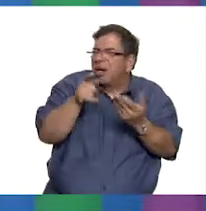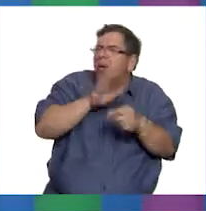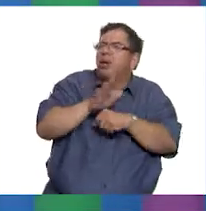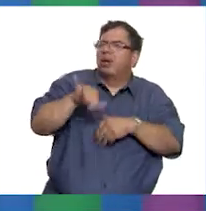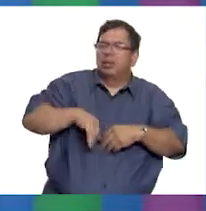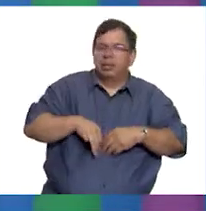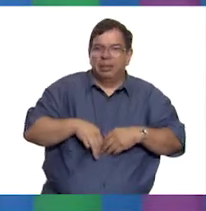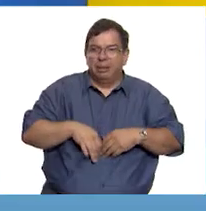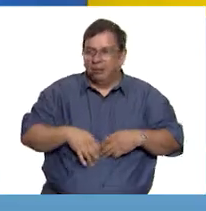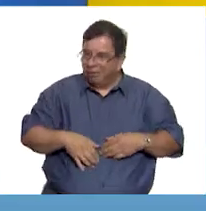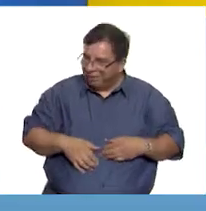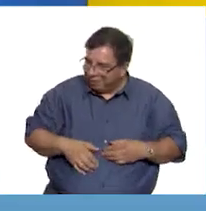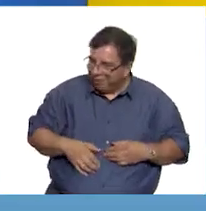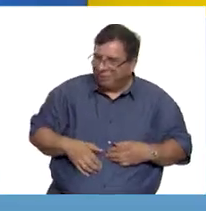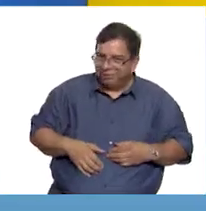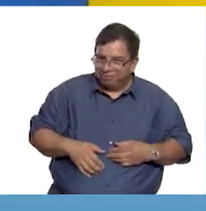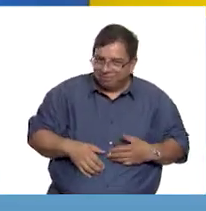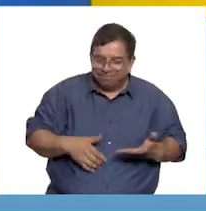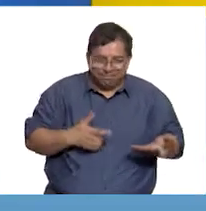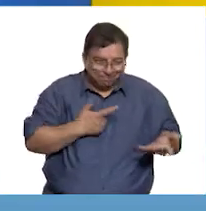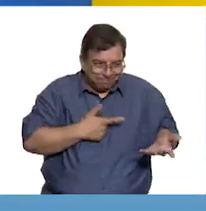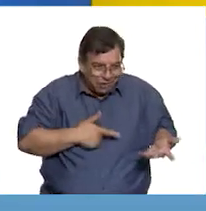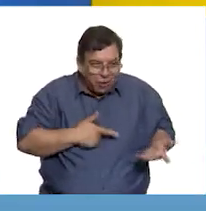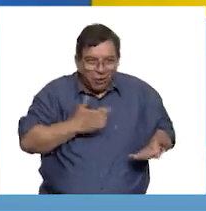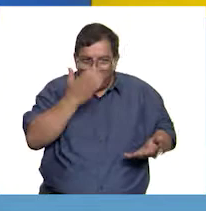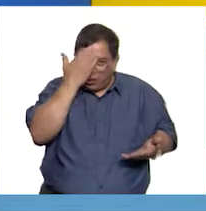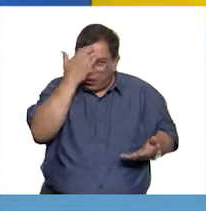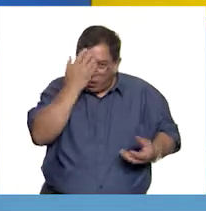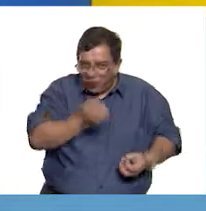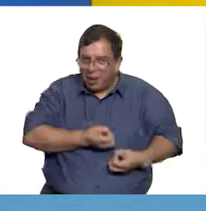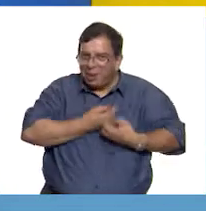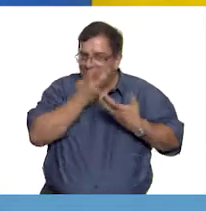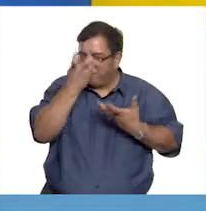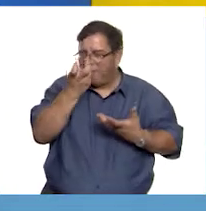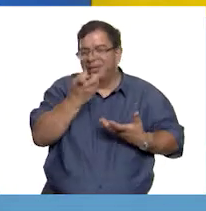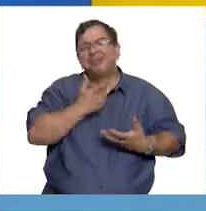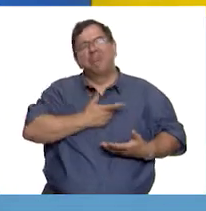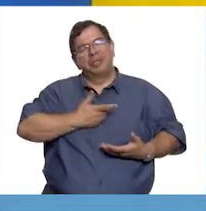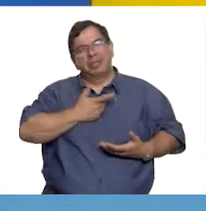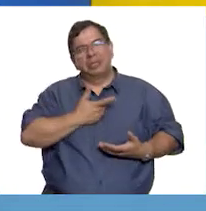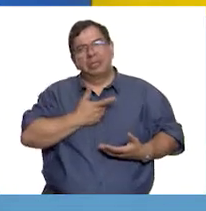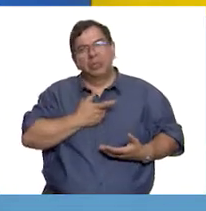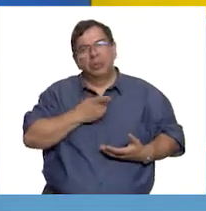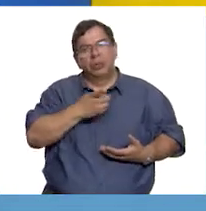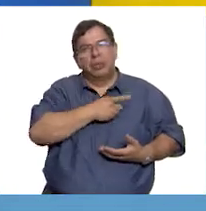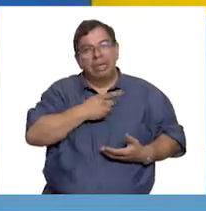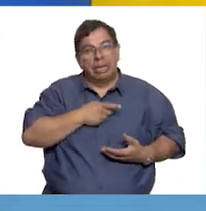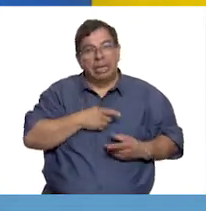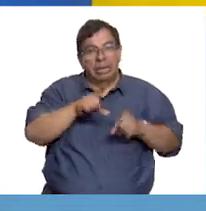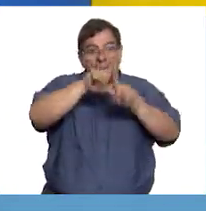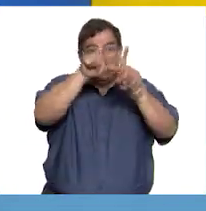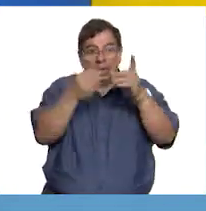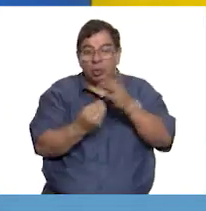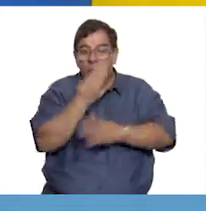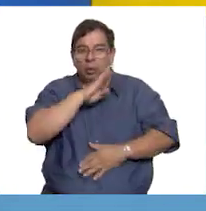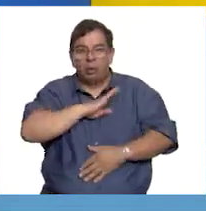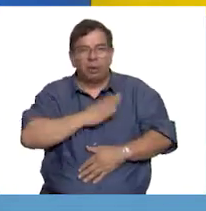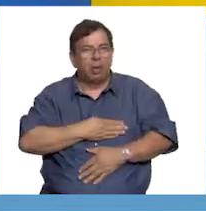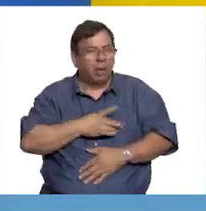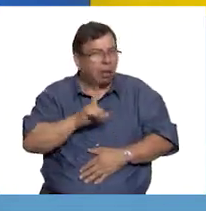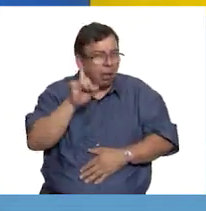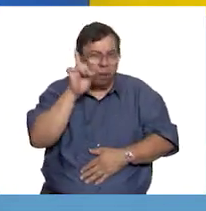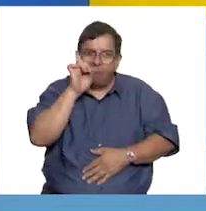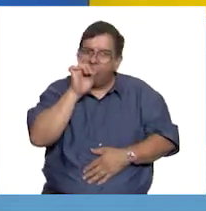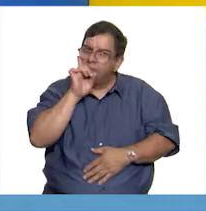Me da gusto que vuestra merced conozca ese poema. Debéis saber que en la Nueva España las mujeres no